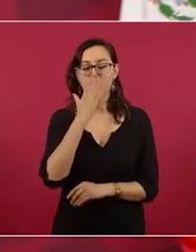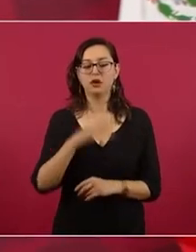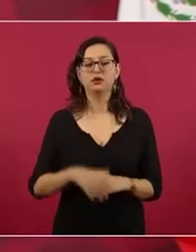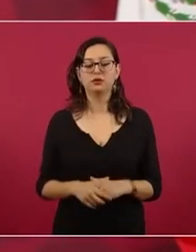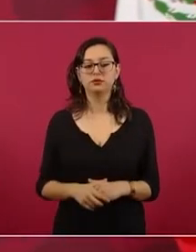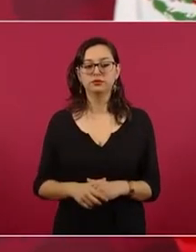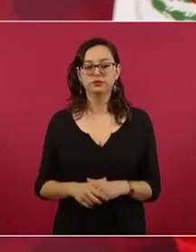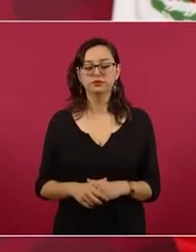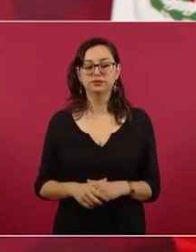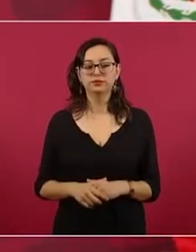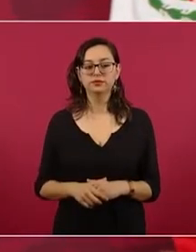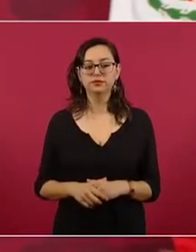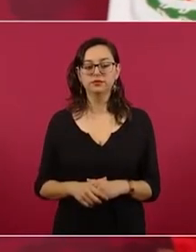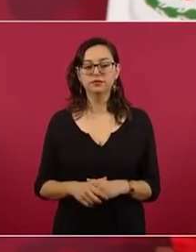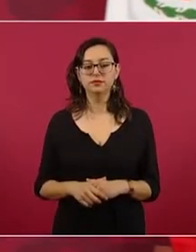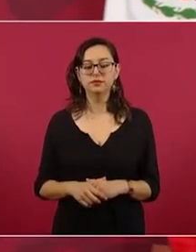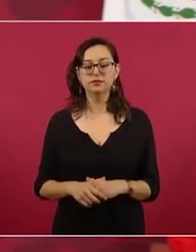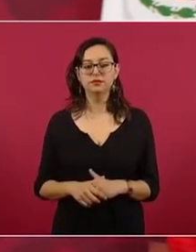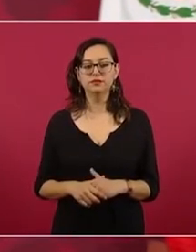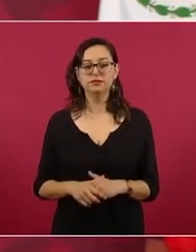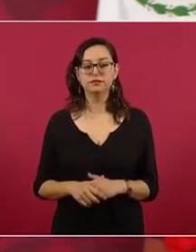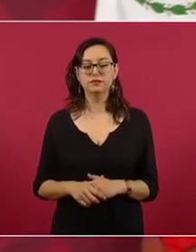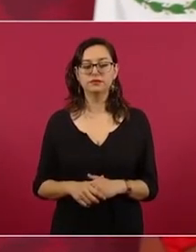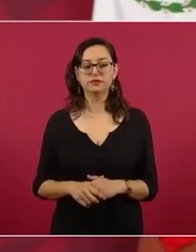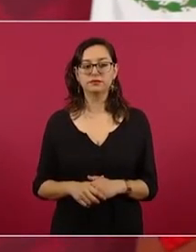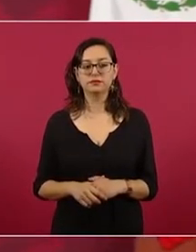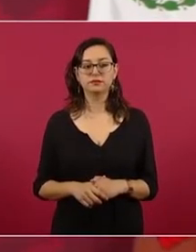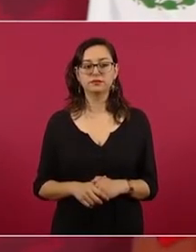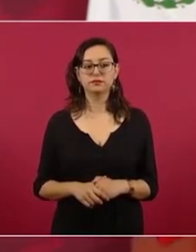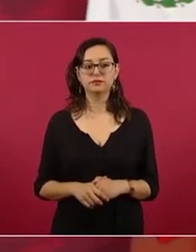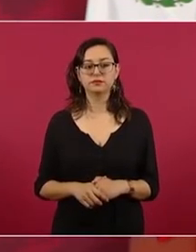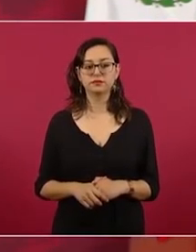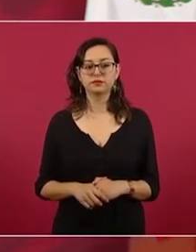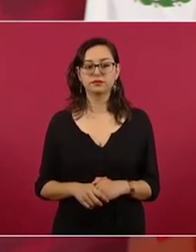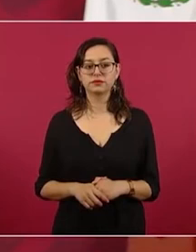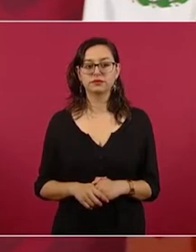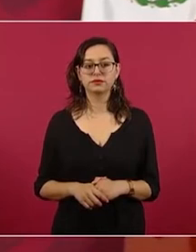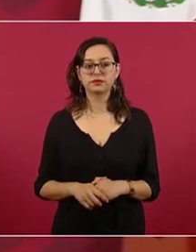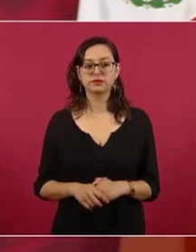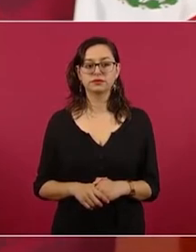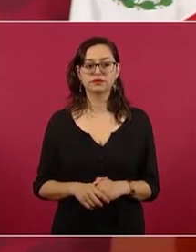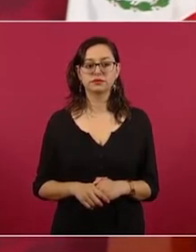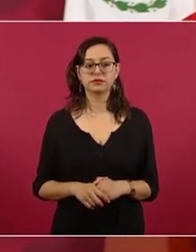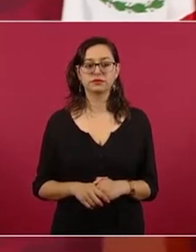este pero sí es